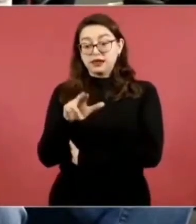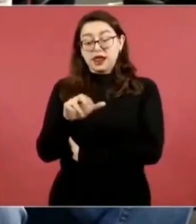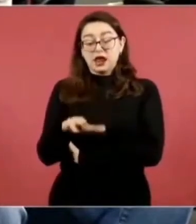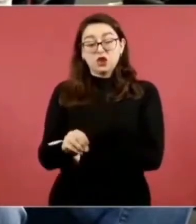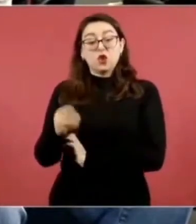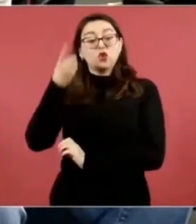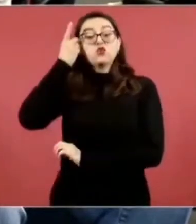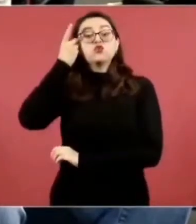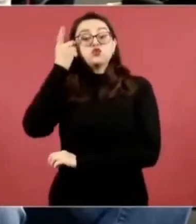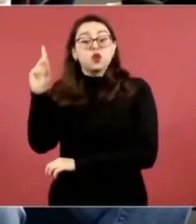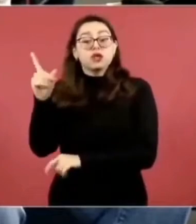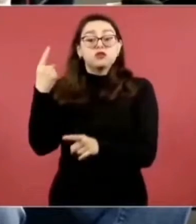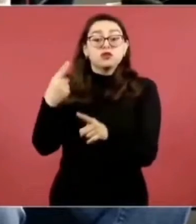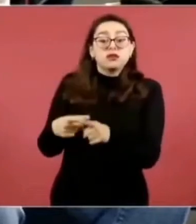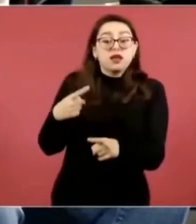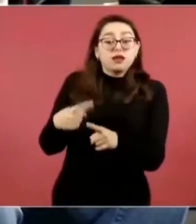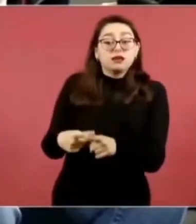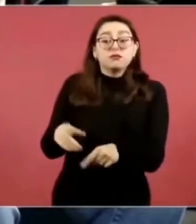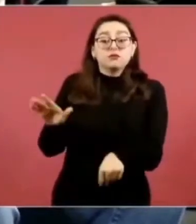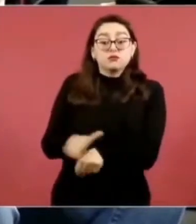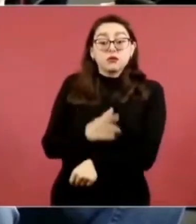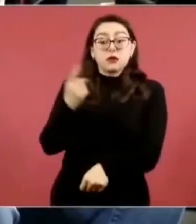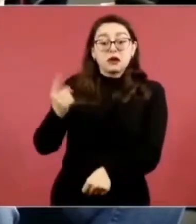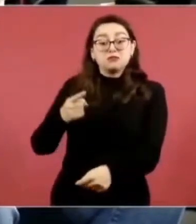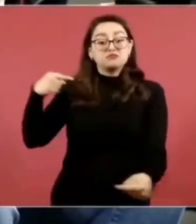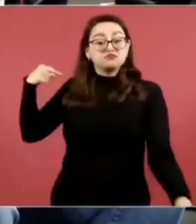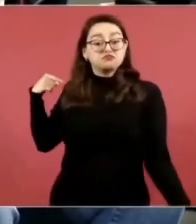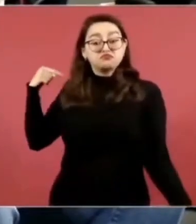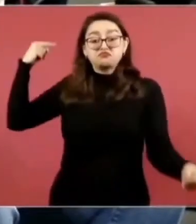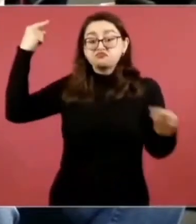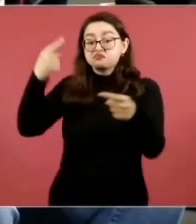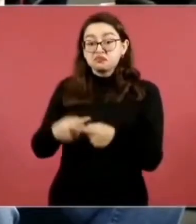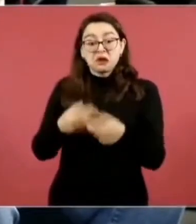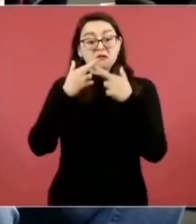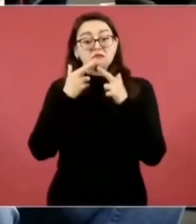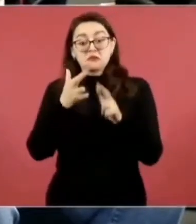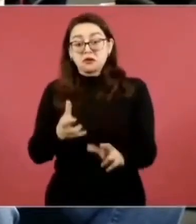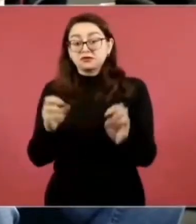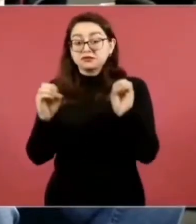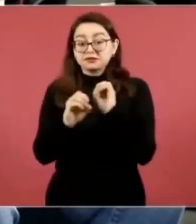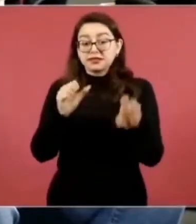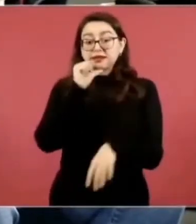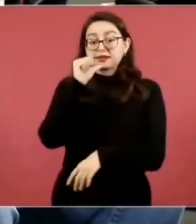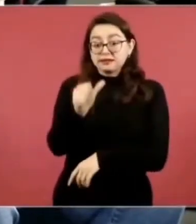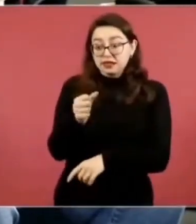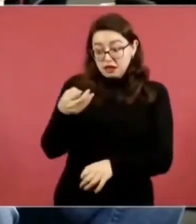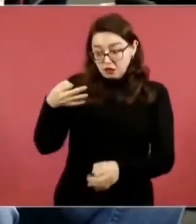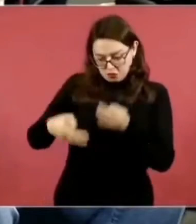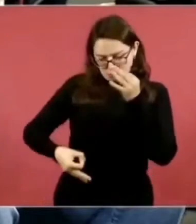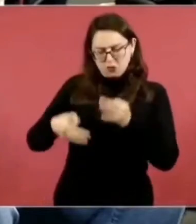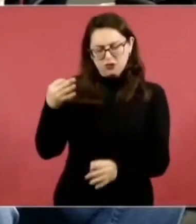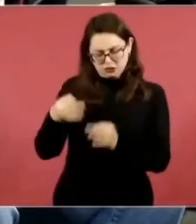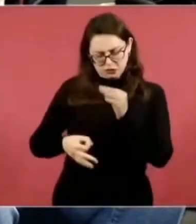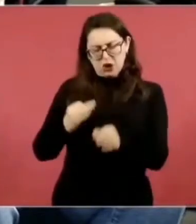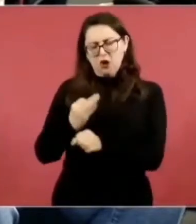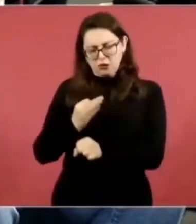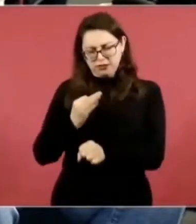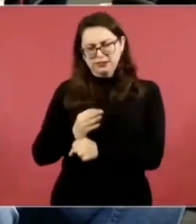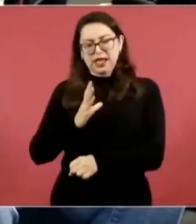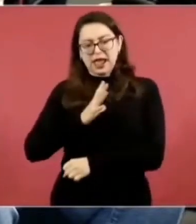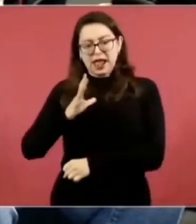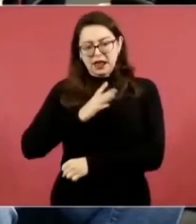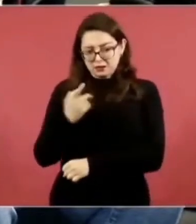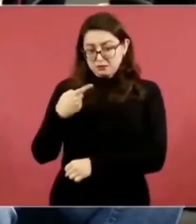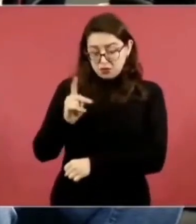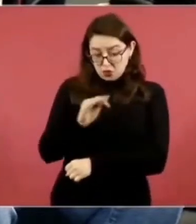eso, sé que se emplazó a juicio, pero sería bueno que se pudiera explicar de quién es el